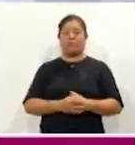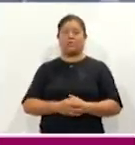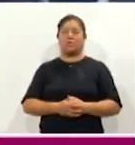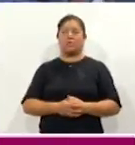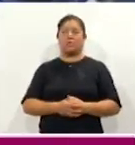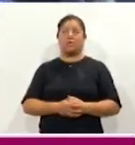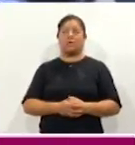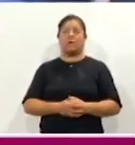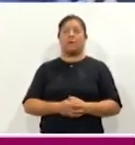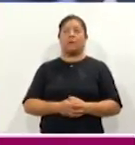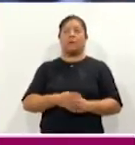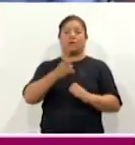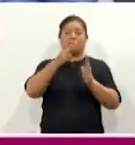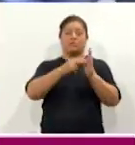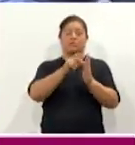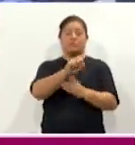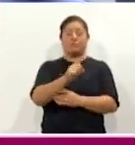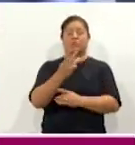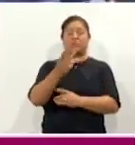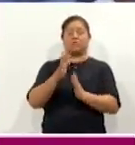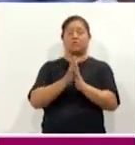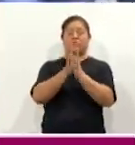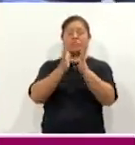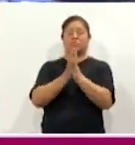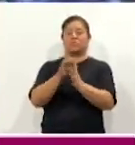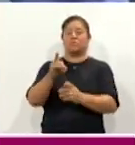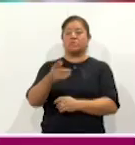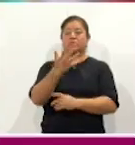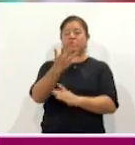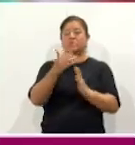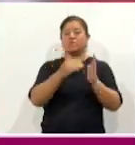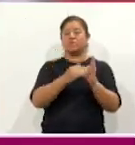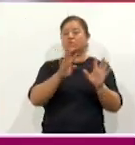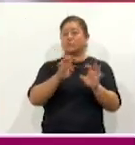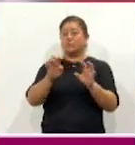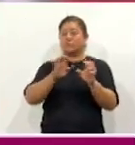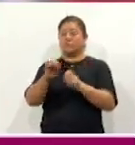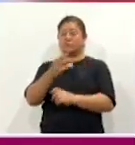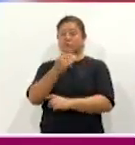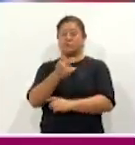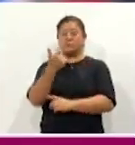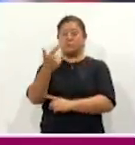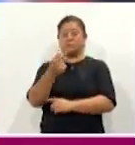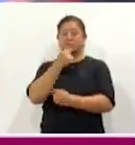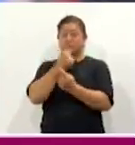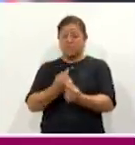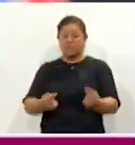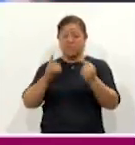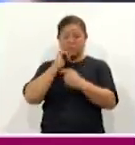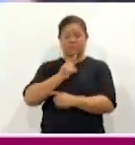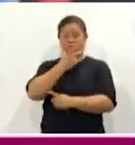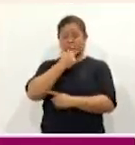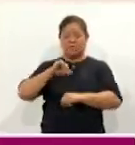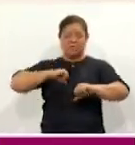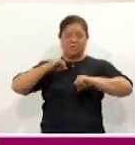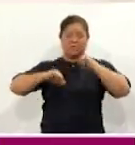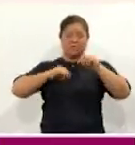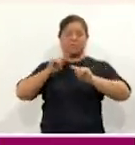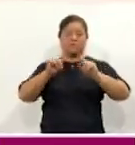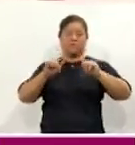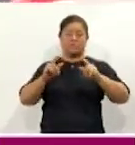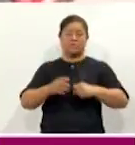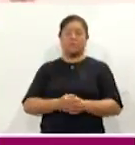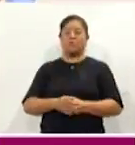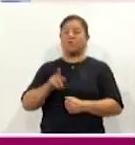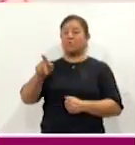el centro. En 2023 participaron 5.957 niñas, niños y adolescentes de Tlaxcala,